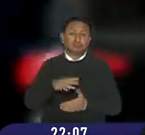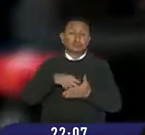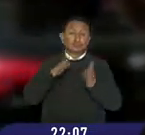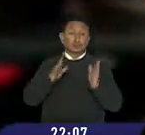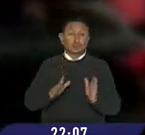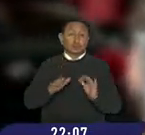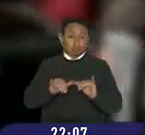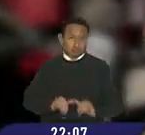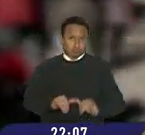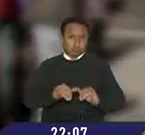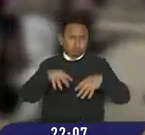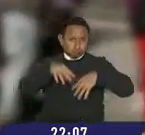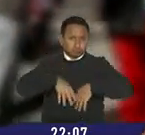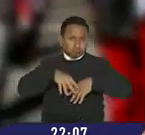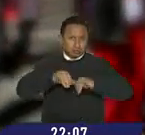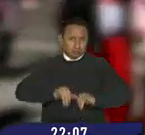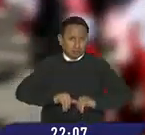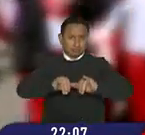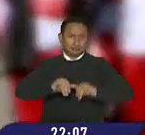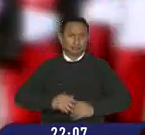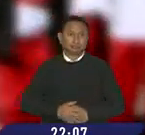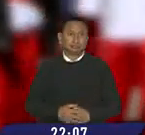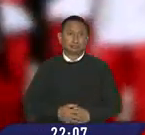mantendrán su medida de protesta.